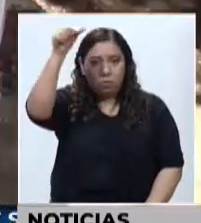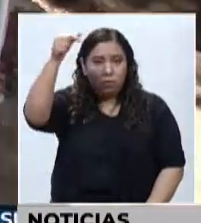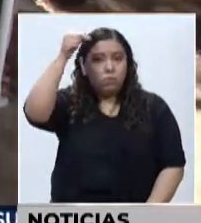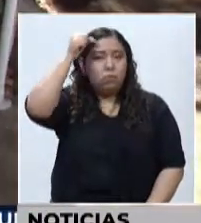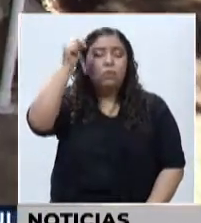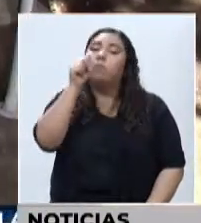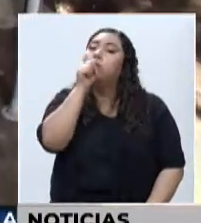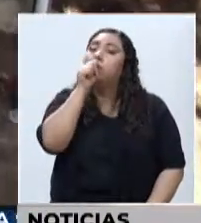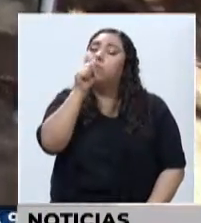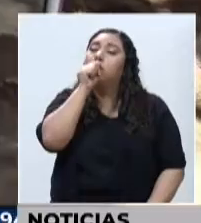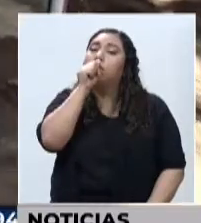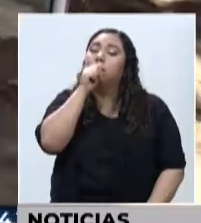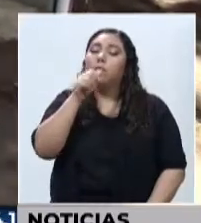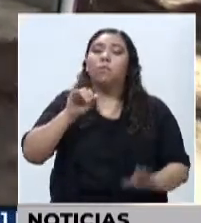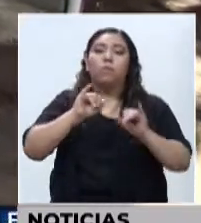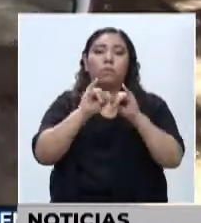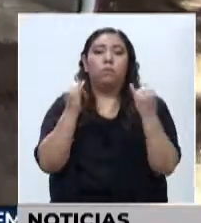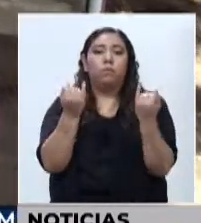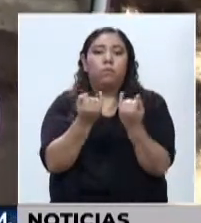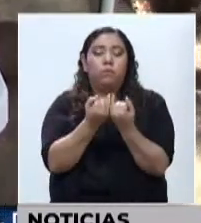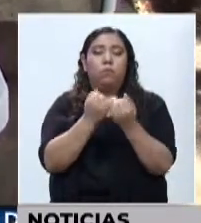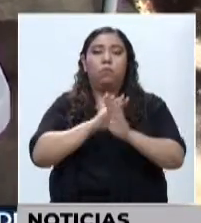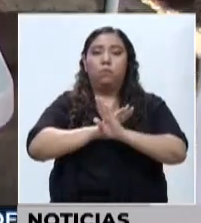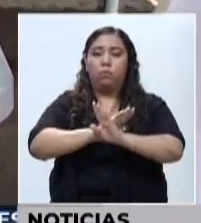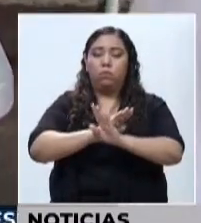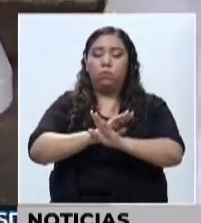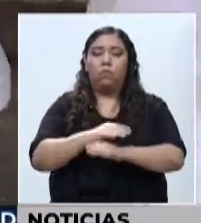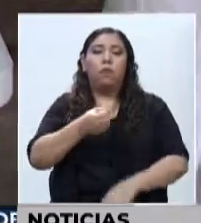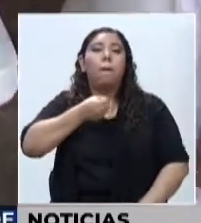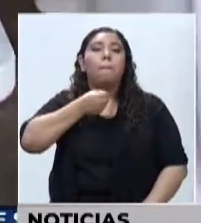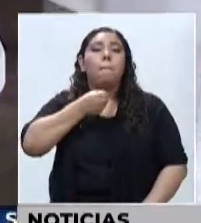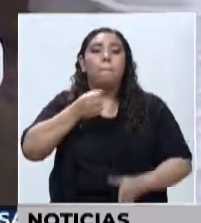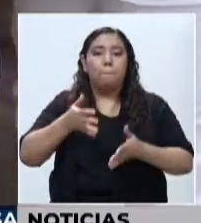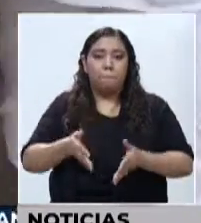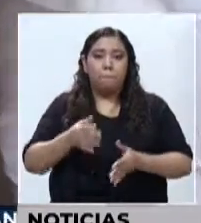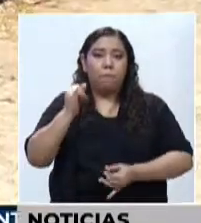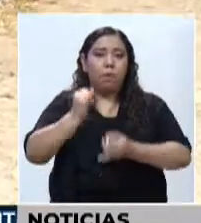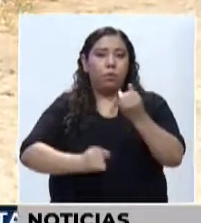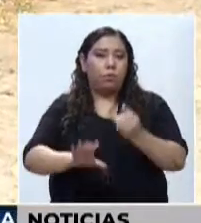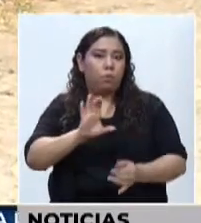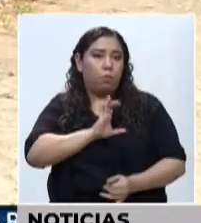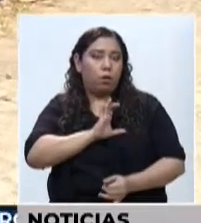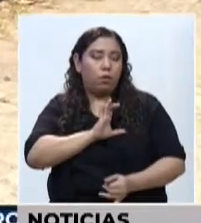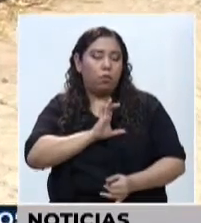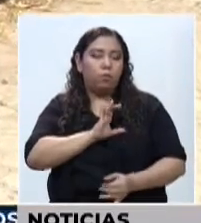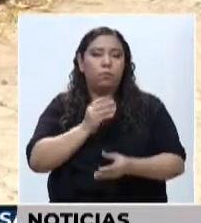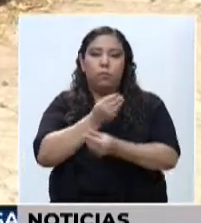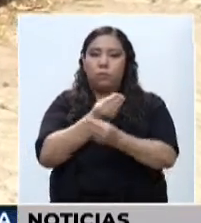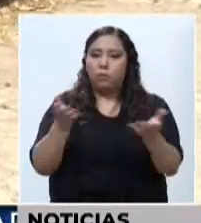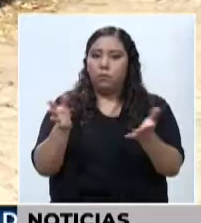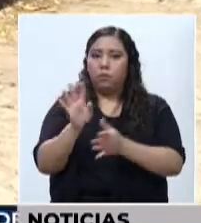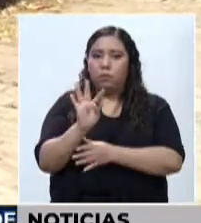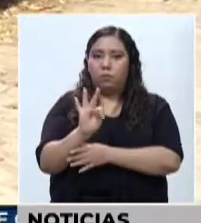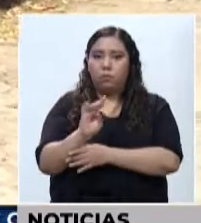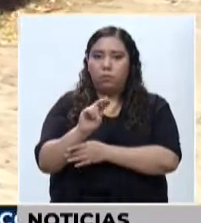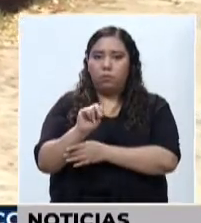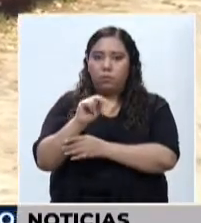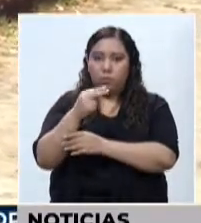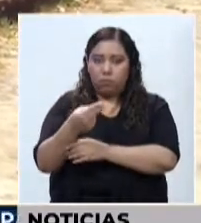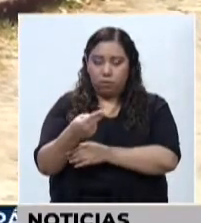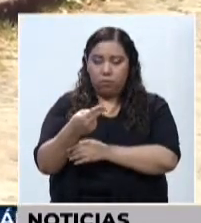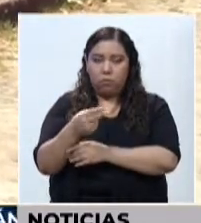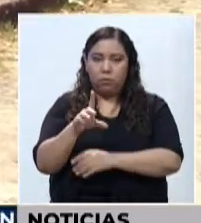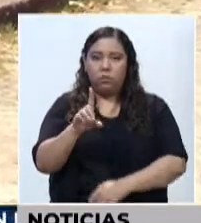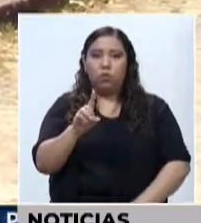salud, instituciones de prevención, gremio periodístico y por último policías. Para Televisión Nacional de Honduras les